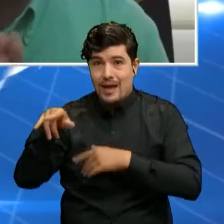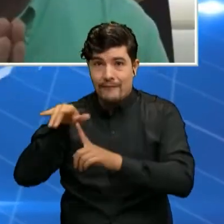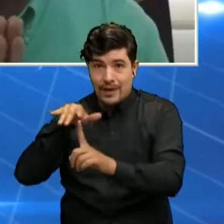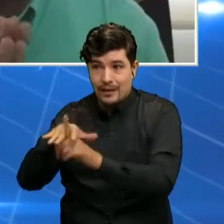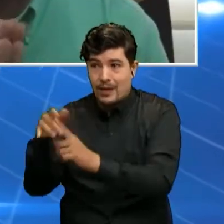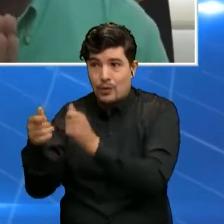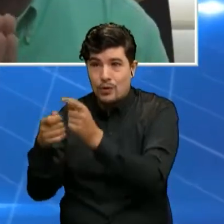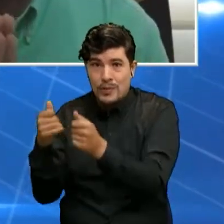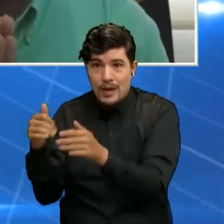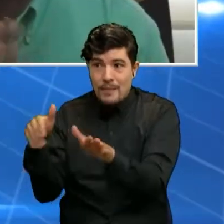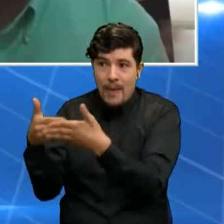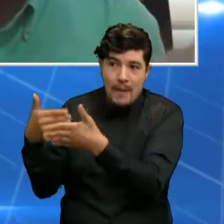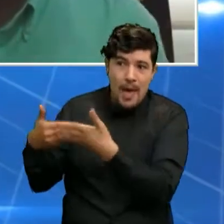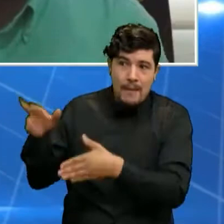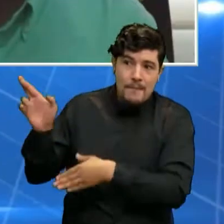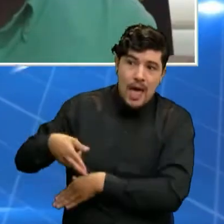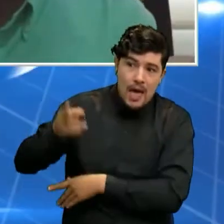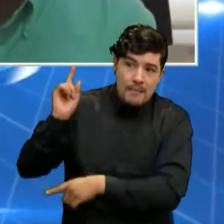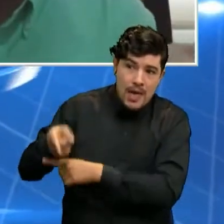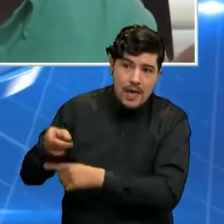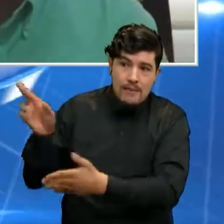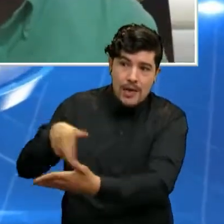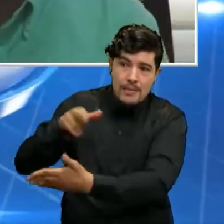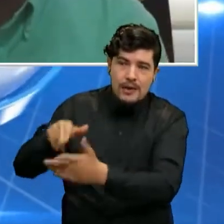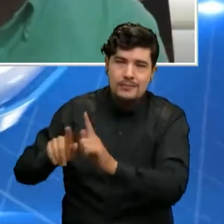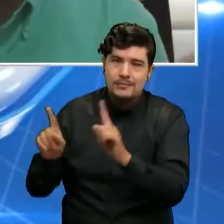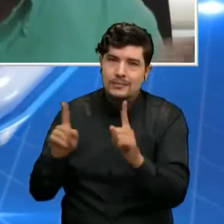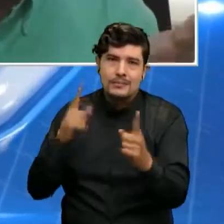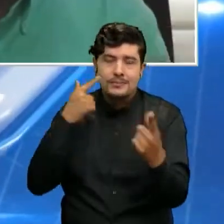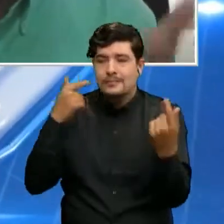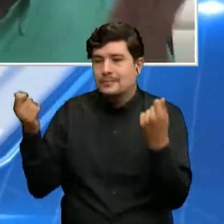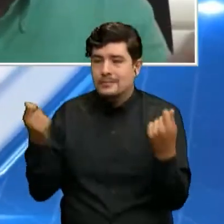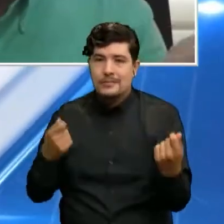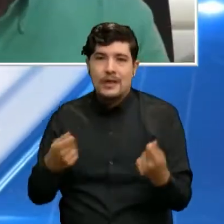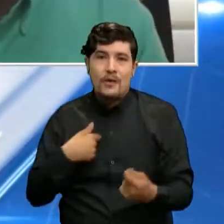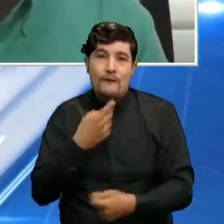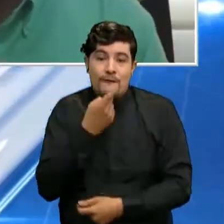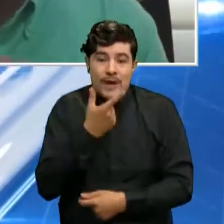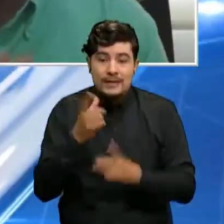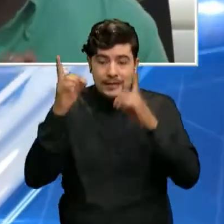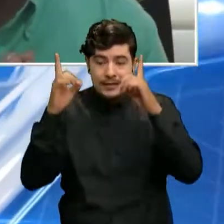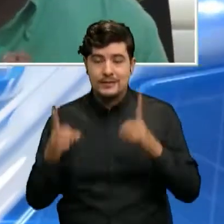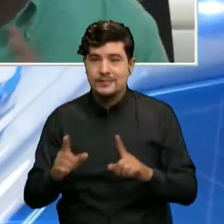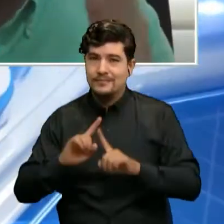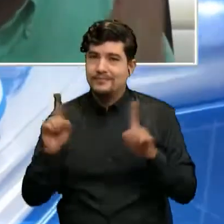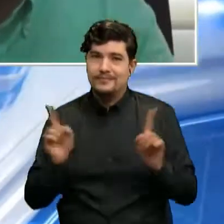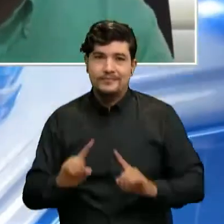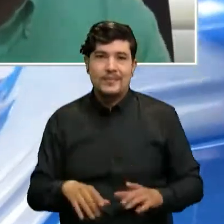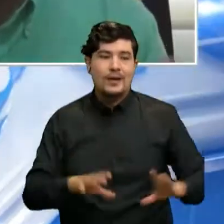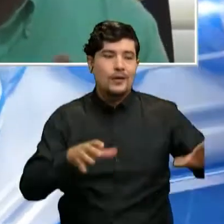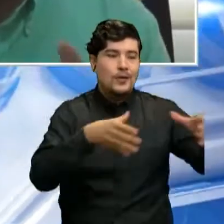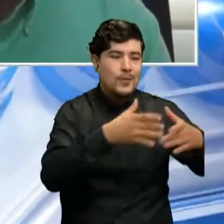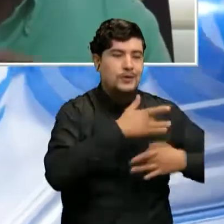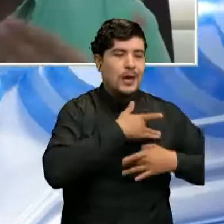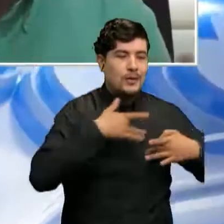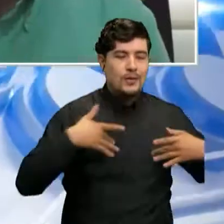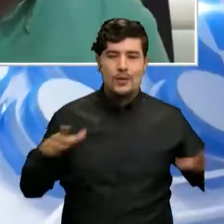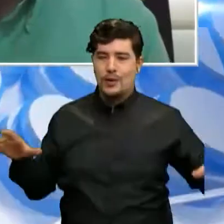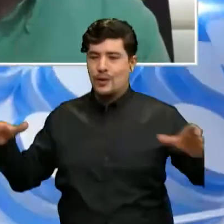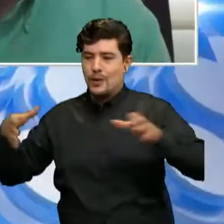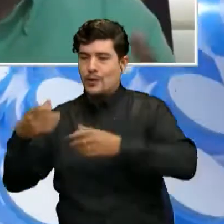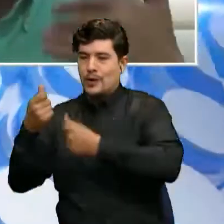Aquí no es fácil tomar una decisión, hay que tener una balanza, Sergio, porque así como todo el sector productivo reclama